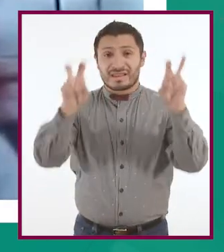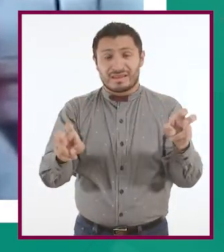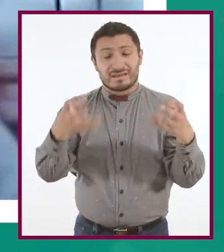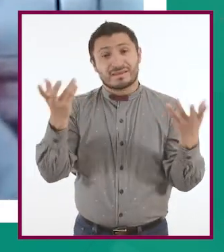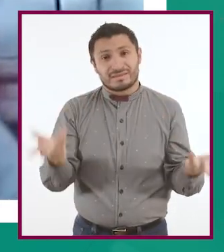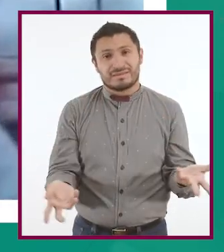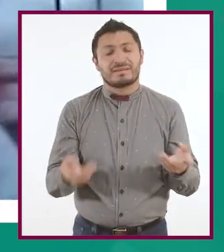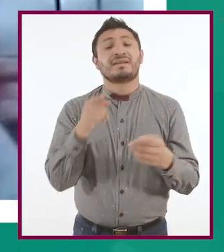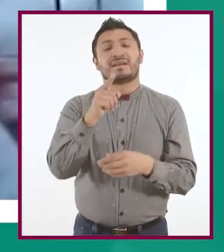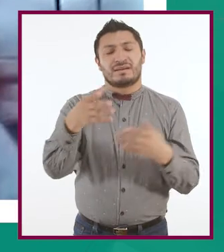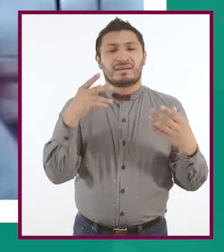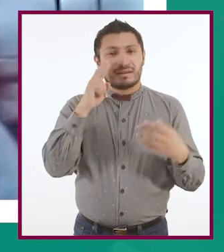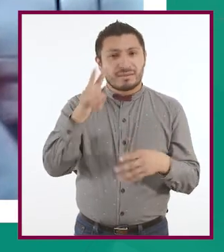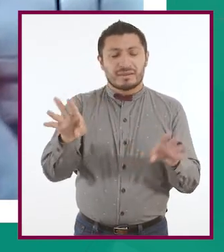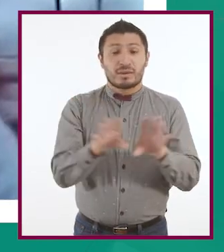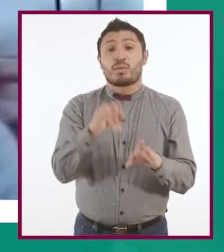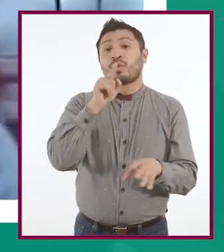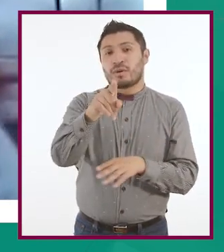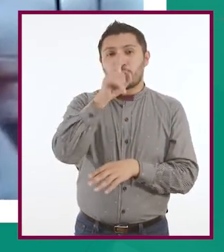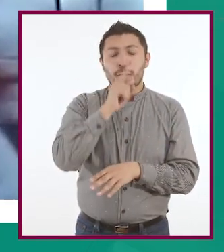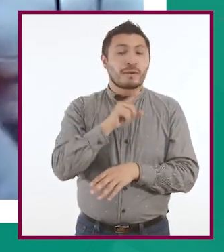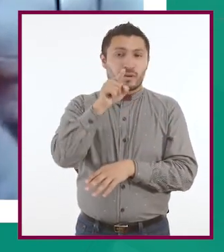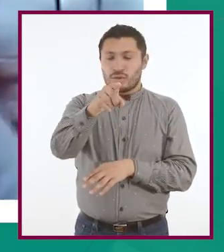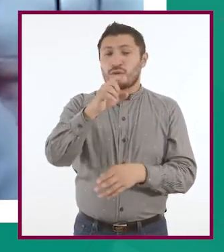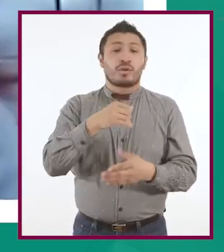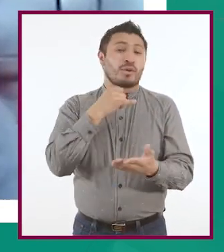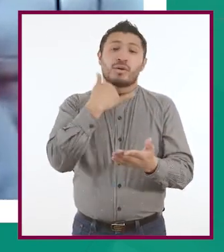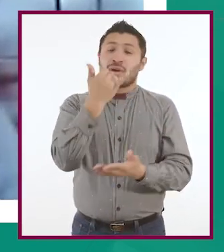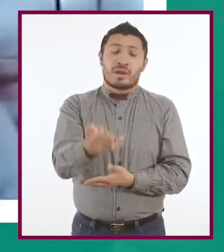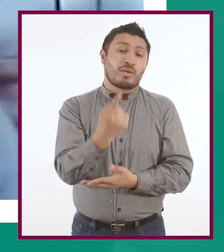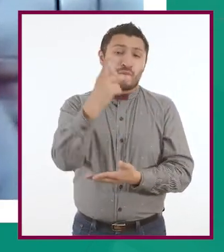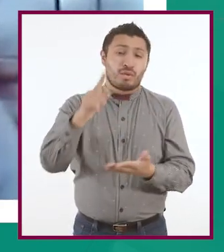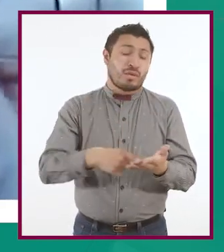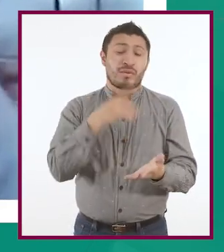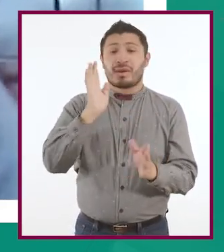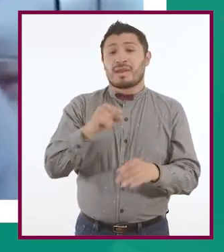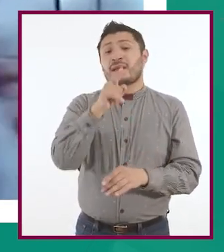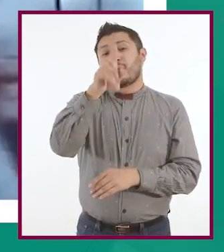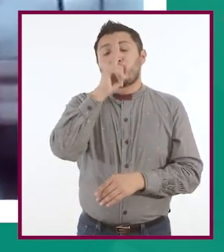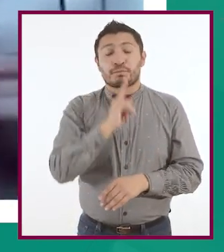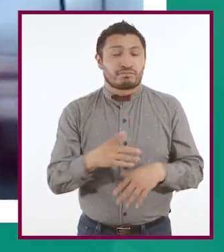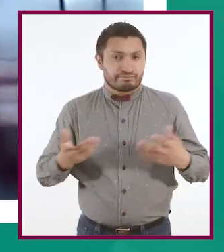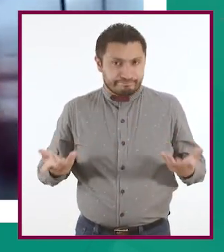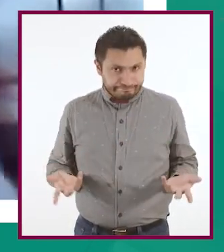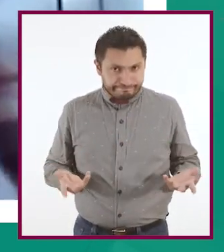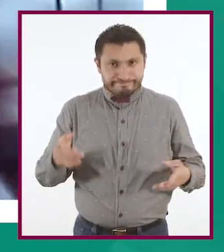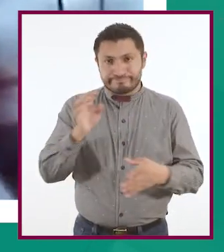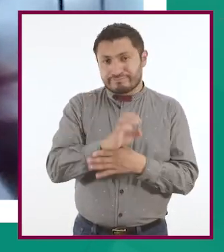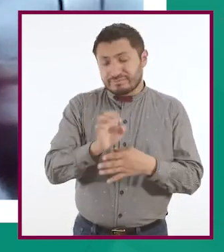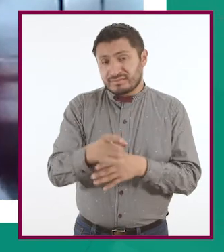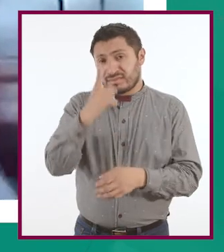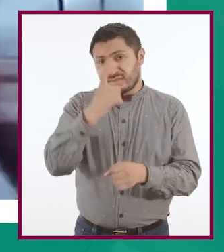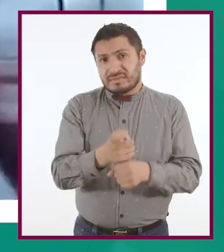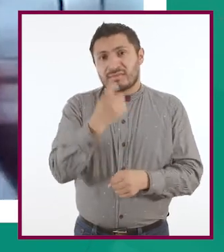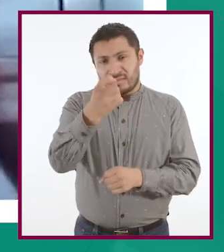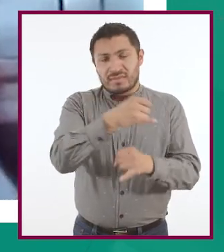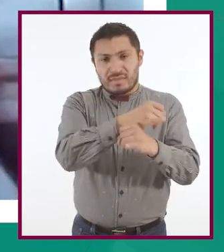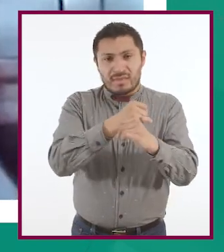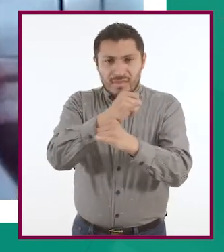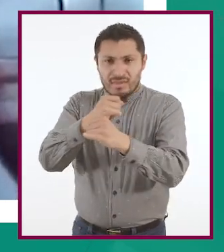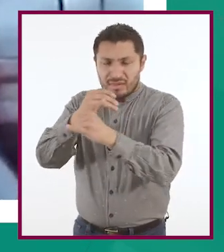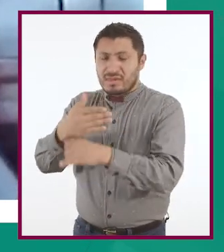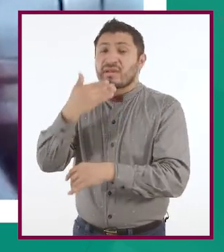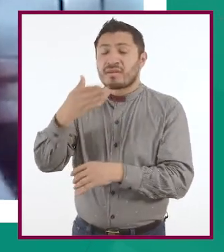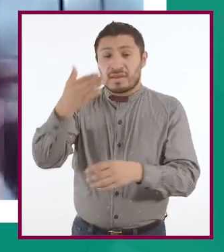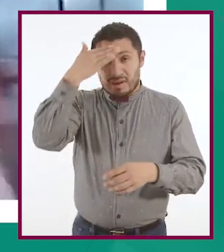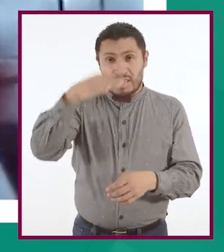te hacen ver a ti como un mentiroso. Nada más por equivocarte una vez ya te dicen mentiroso o algo así. Y bueno, primero que nada es investigar la fuente,